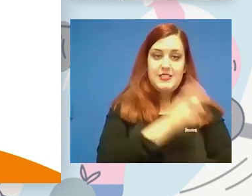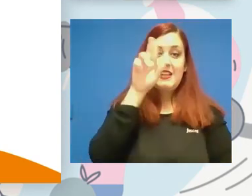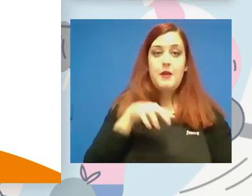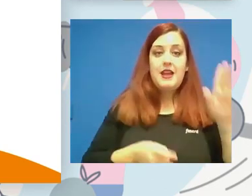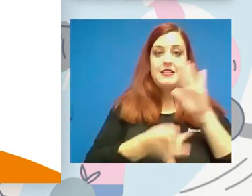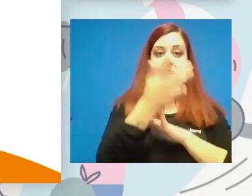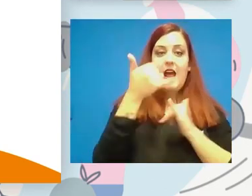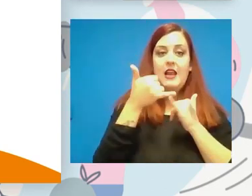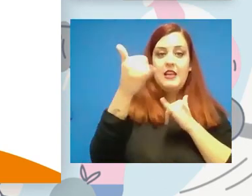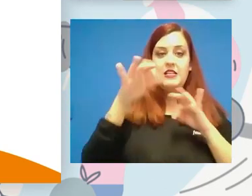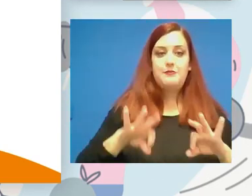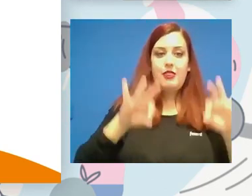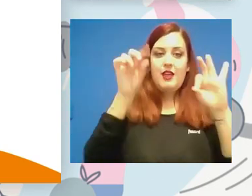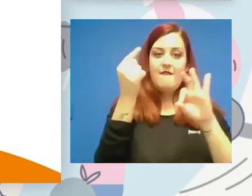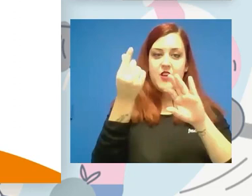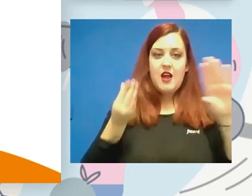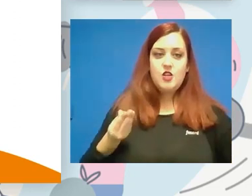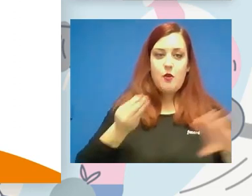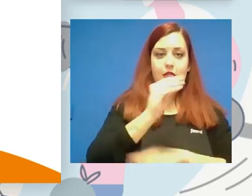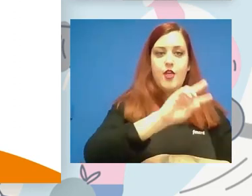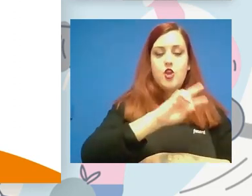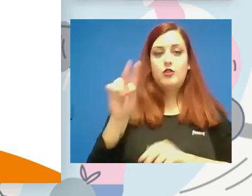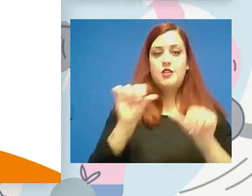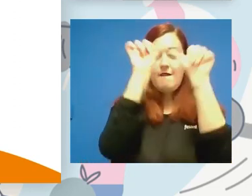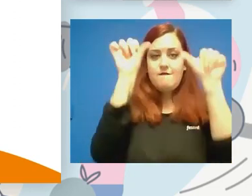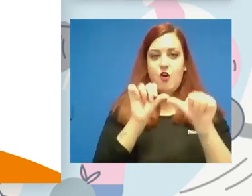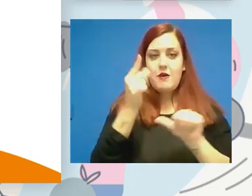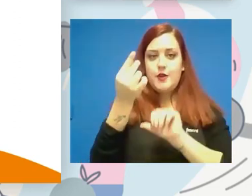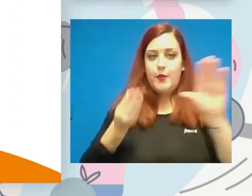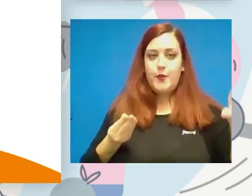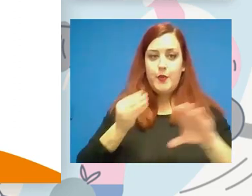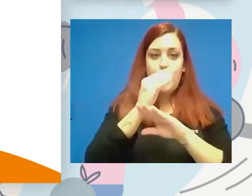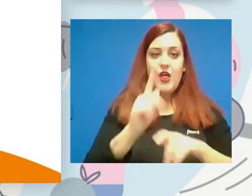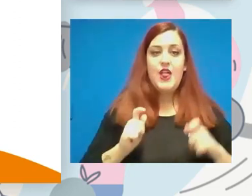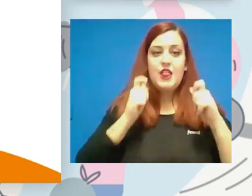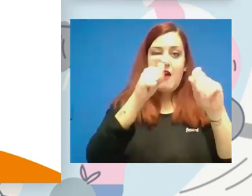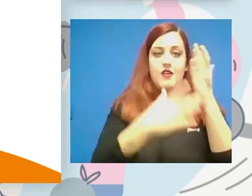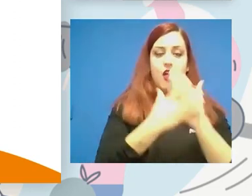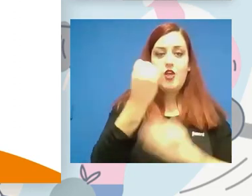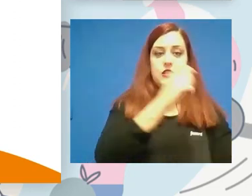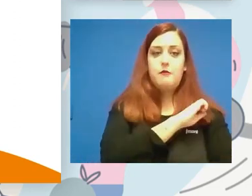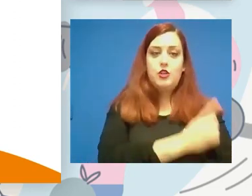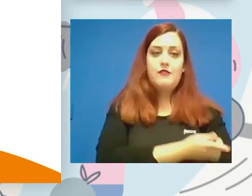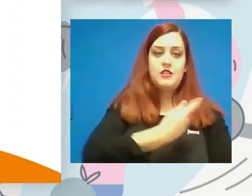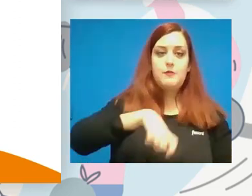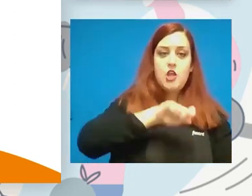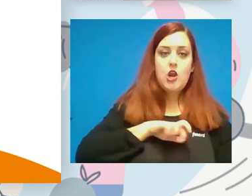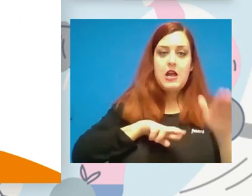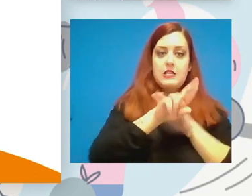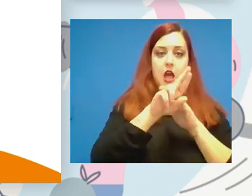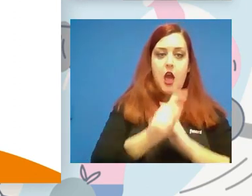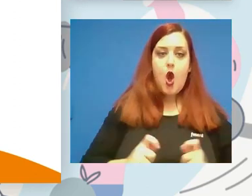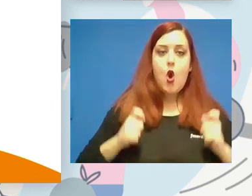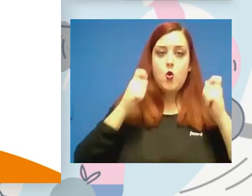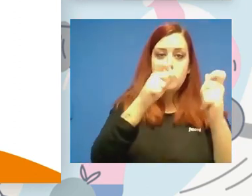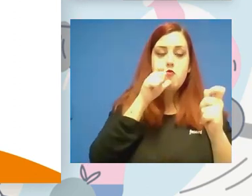específicas de subvenciones y otras vías de financiación con el fin de dotar a las federaciones deportivas españolas de los recursos necesarios para